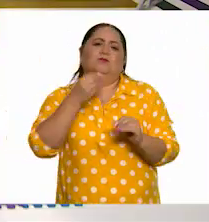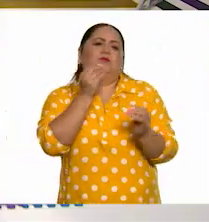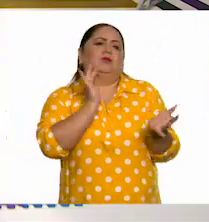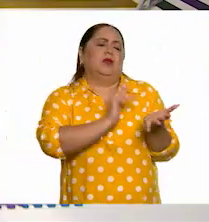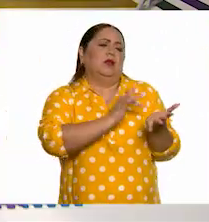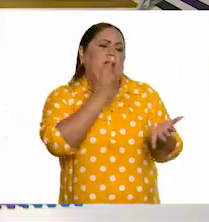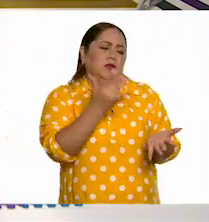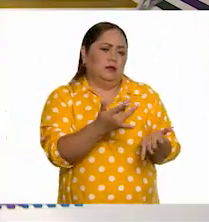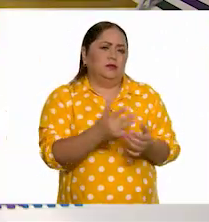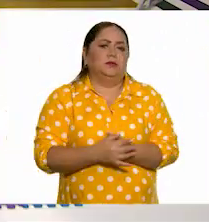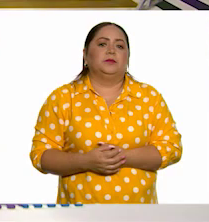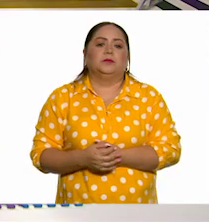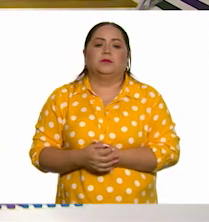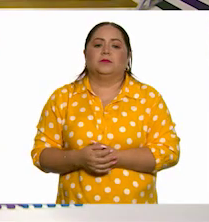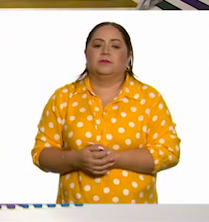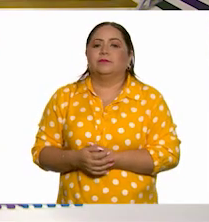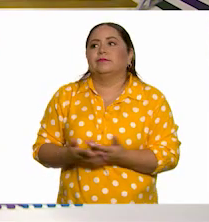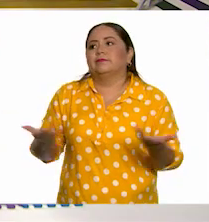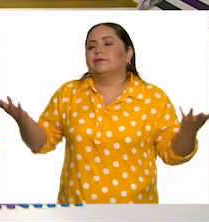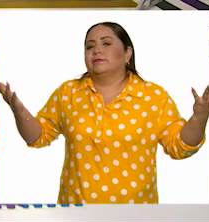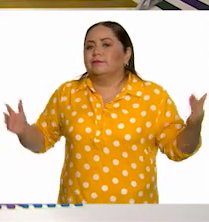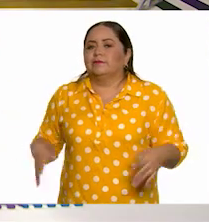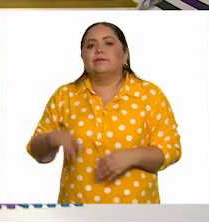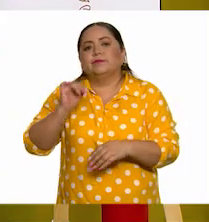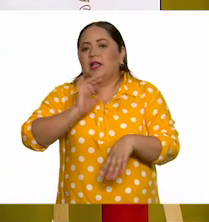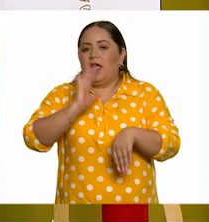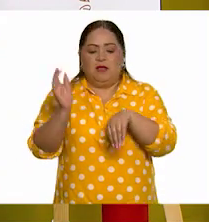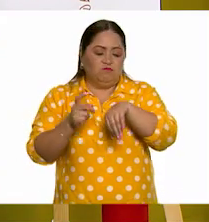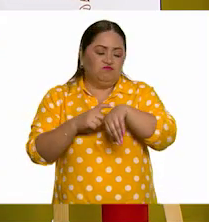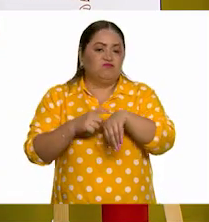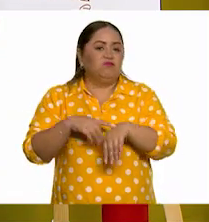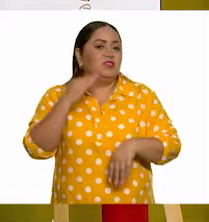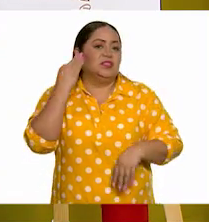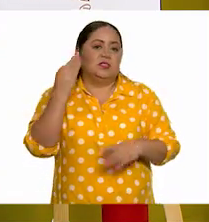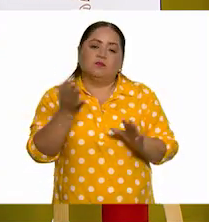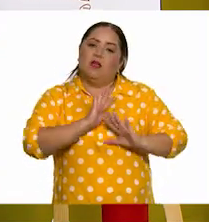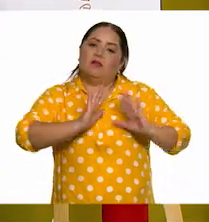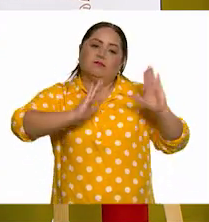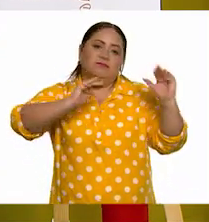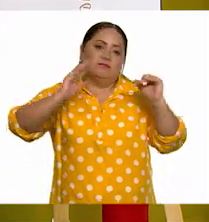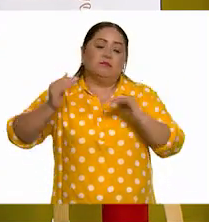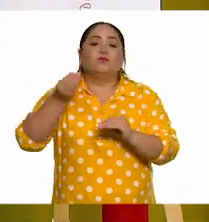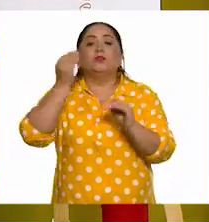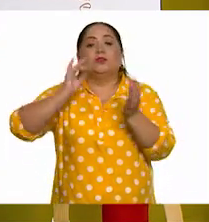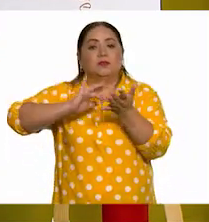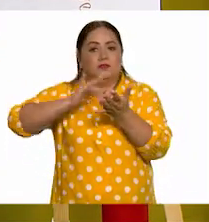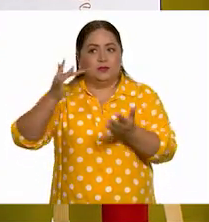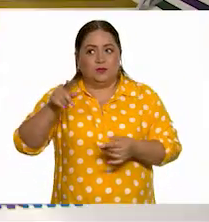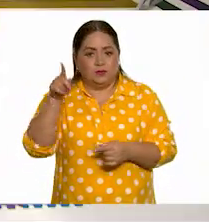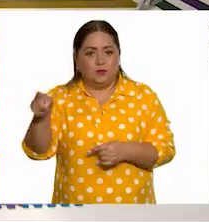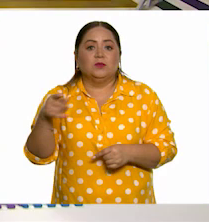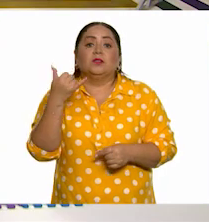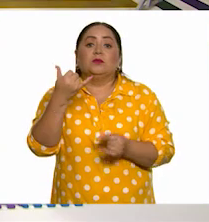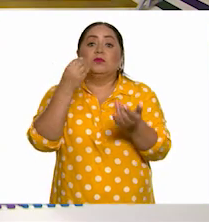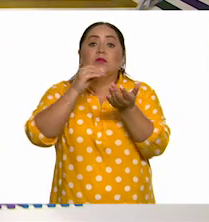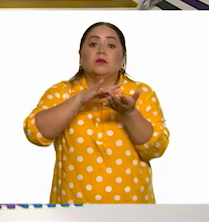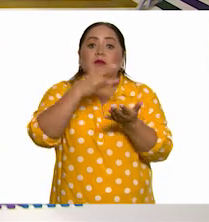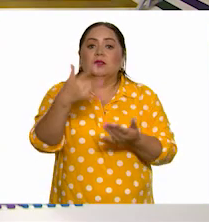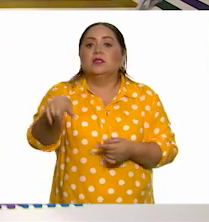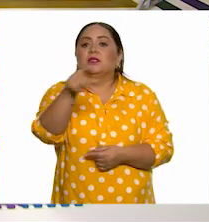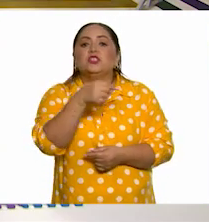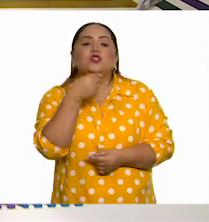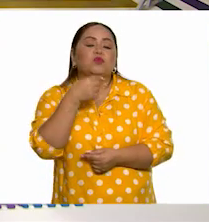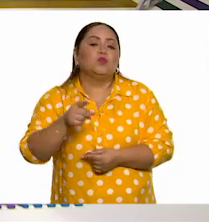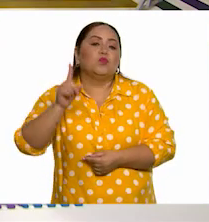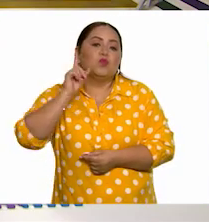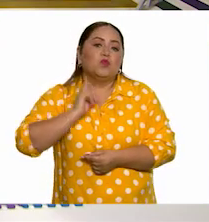gracias. Y maestra, pues sí, se nos terminó el tiempo. Tenemos que despedirnos. Muchísimas gracias a usted, maestra. Y muchísimas gracias a las